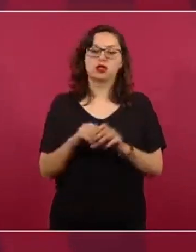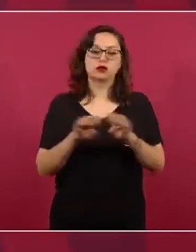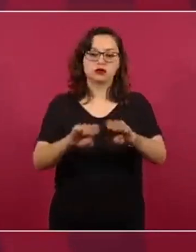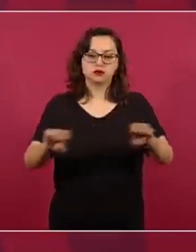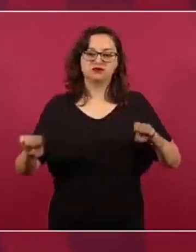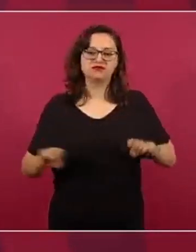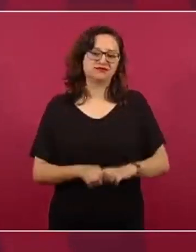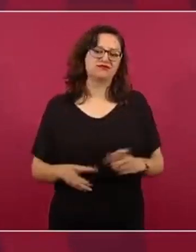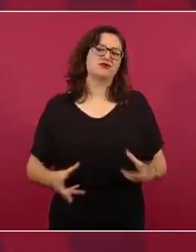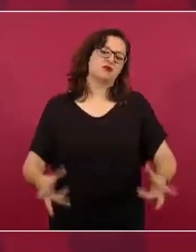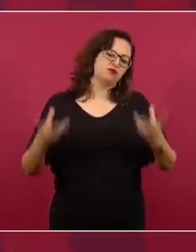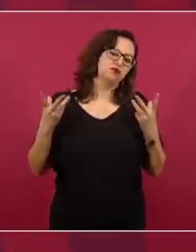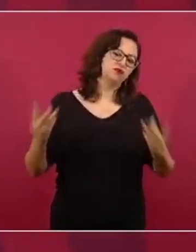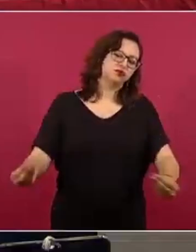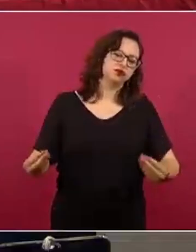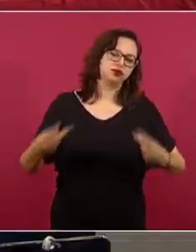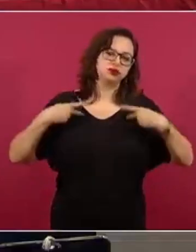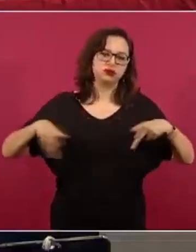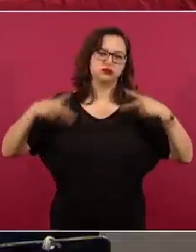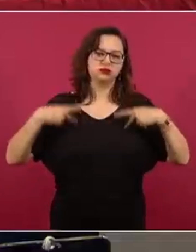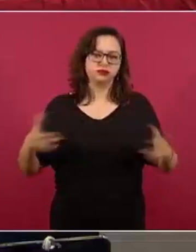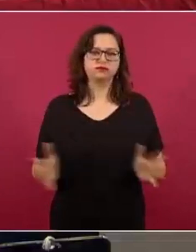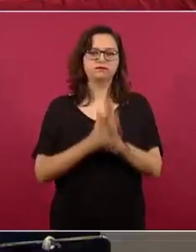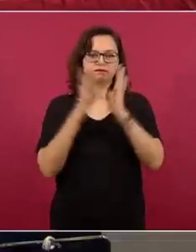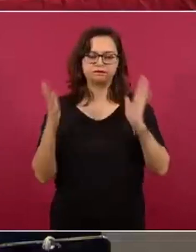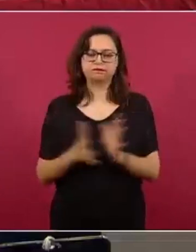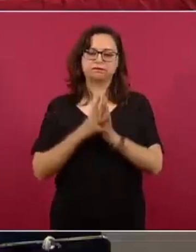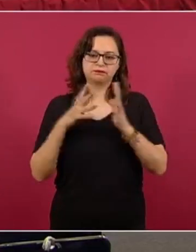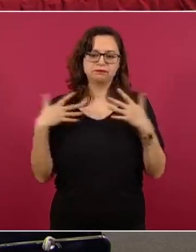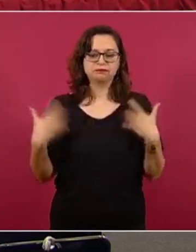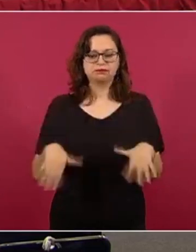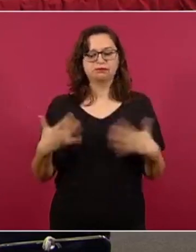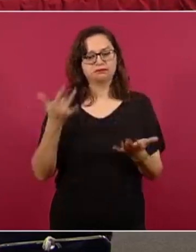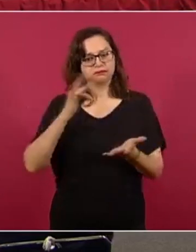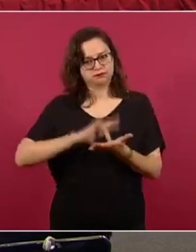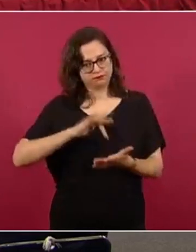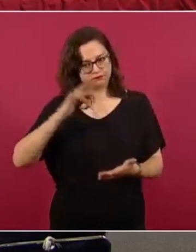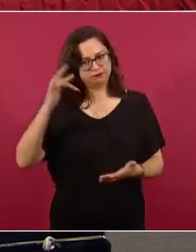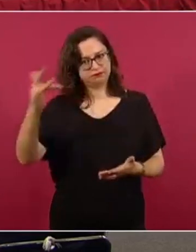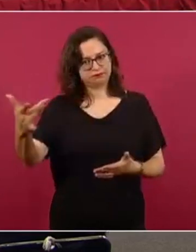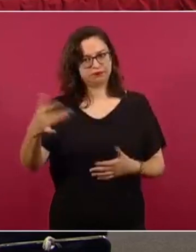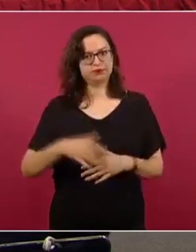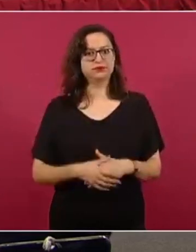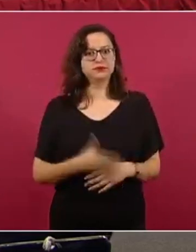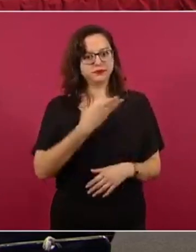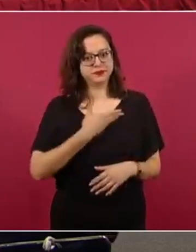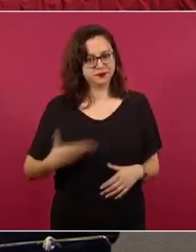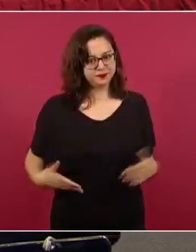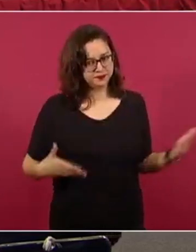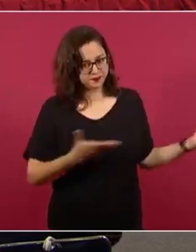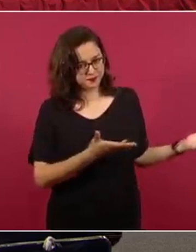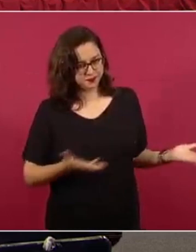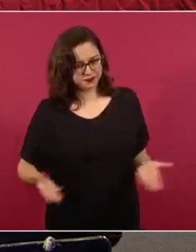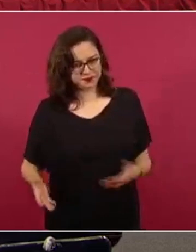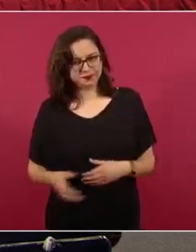decenas o centenas de miles que participaron en este operativo. Muchas gracias por todo ello. Presidente.